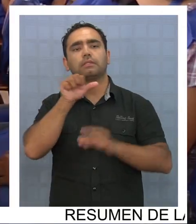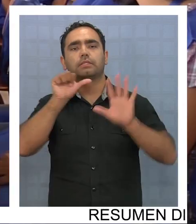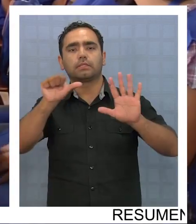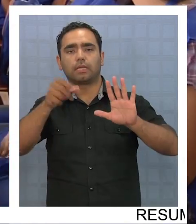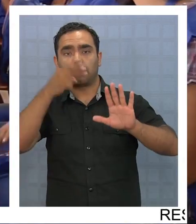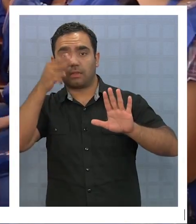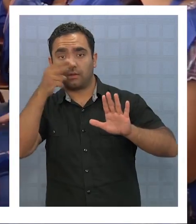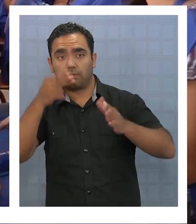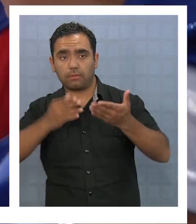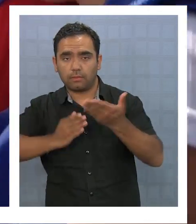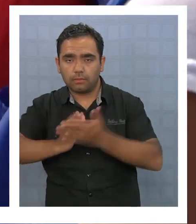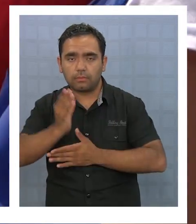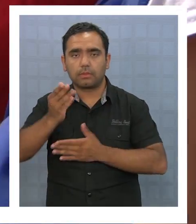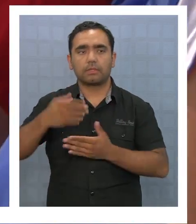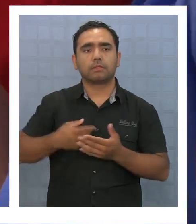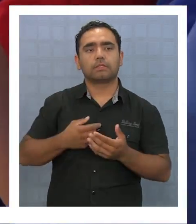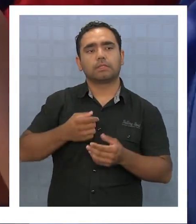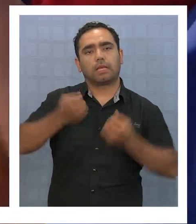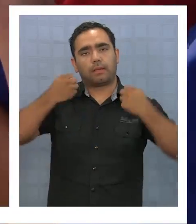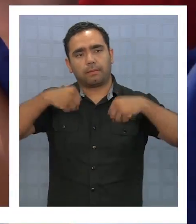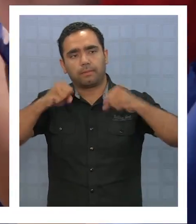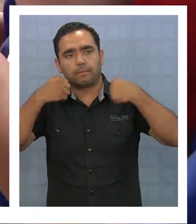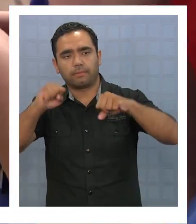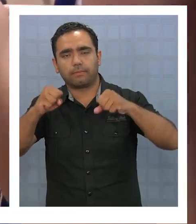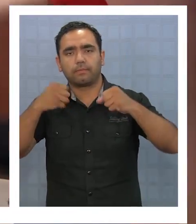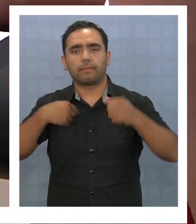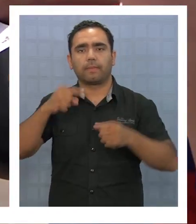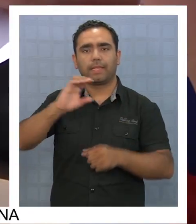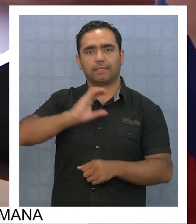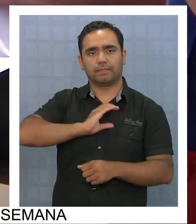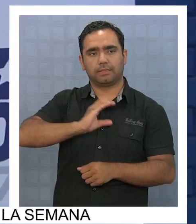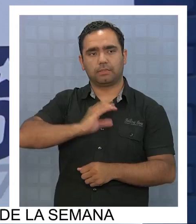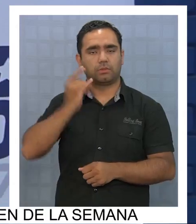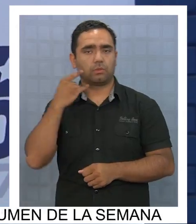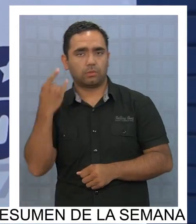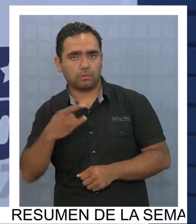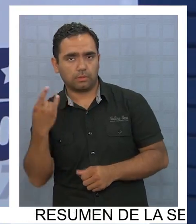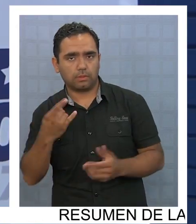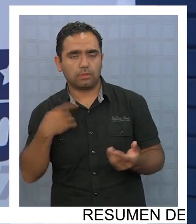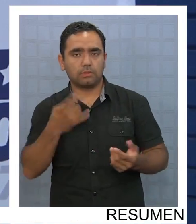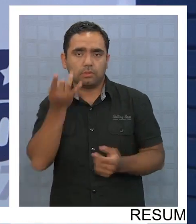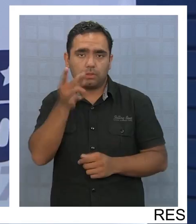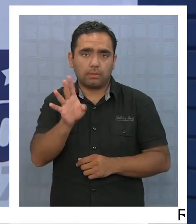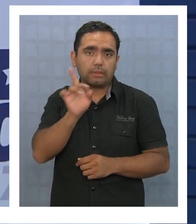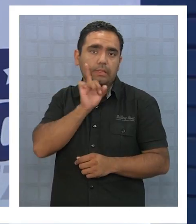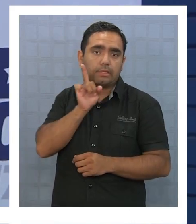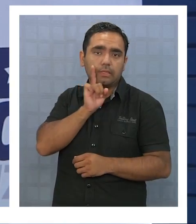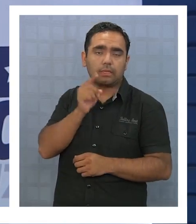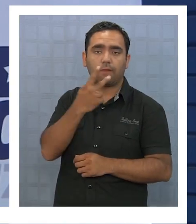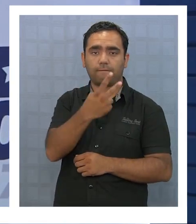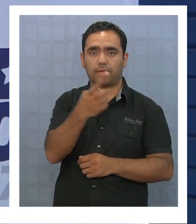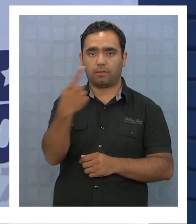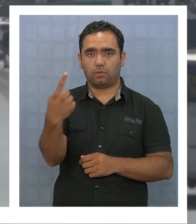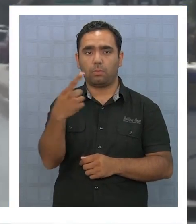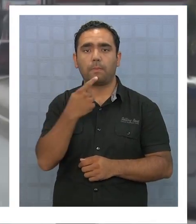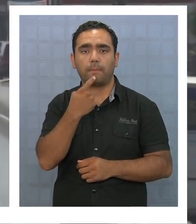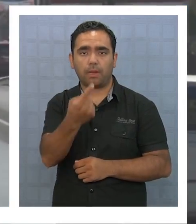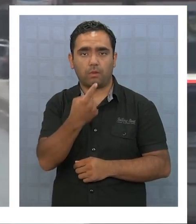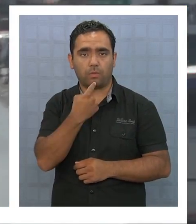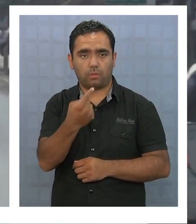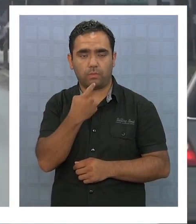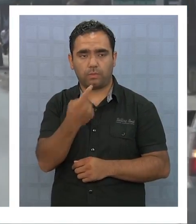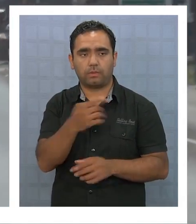noviembre comenzarán los ensayos de cara a la puesta en marcha de este censo de emergencia, el cual solo tendrá 21 preguntas.